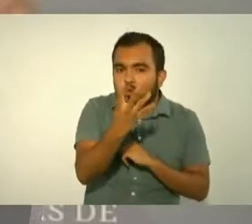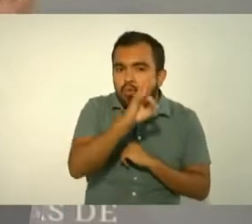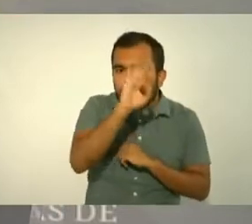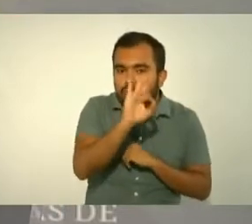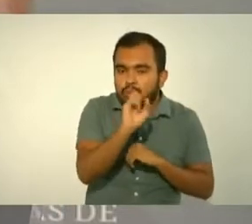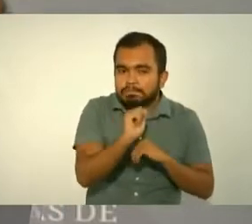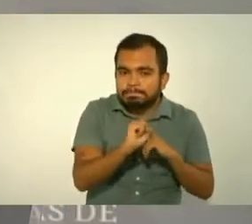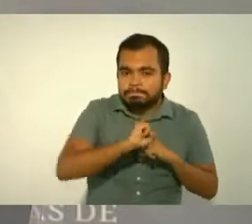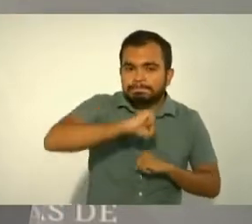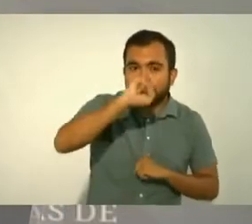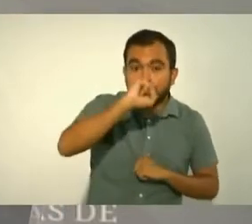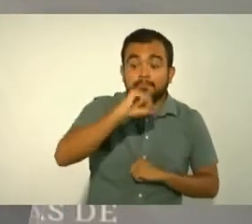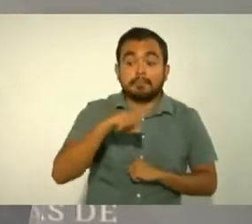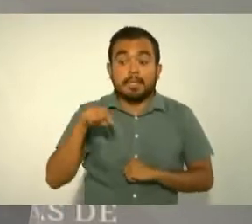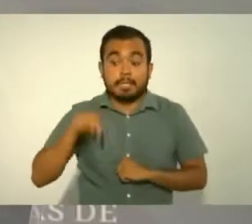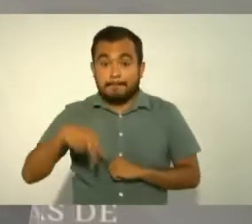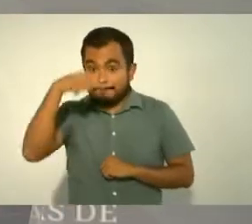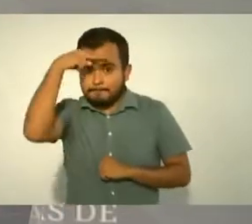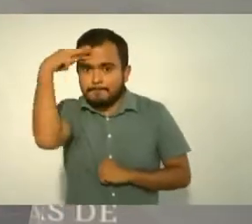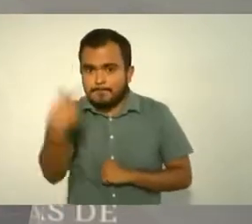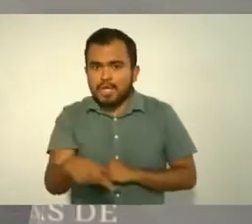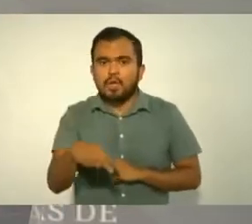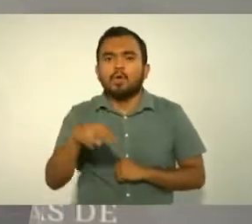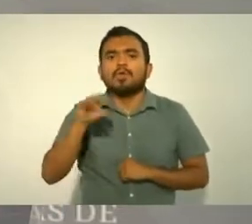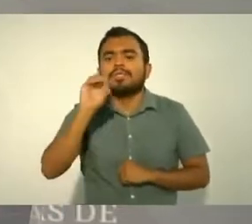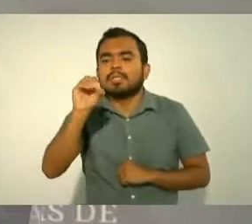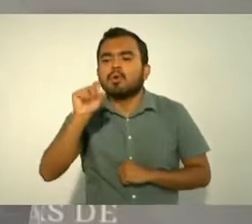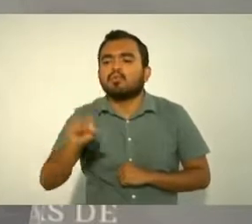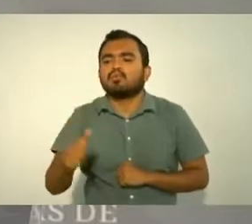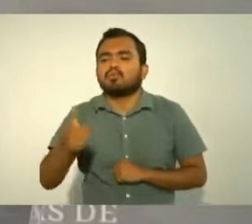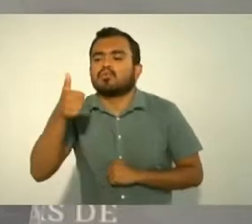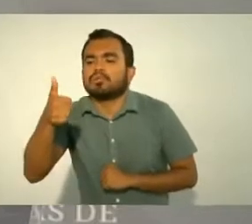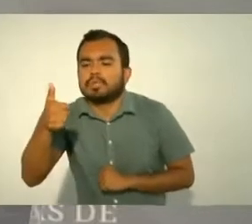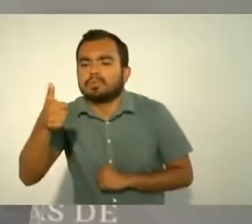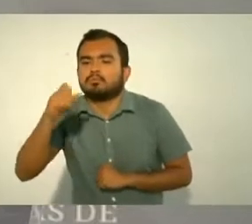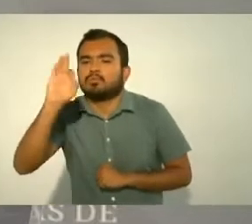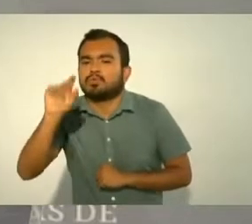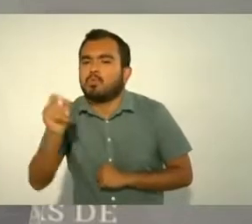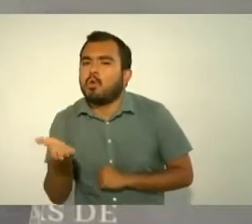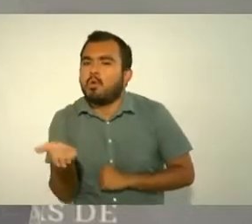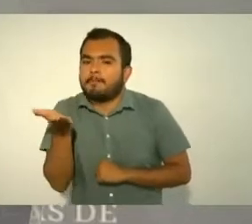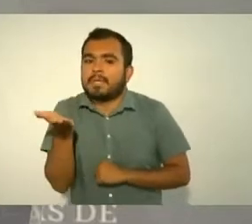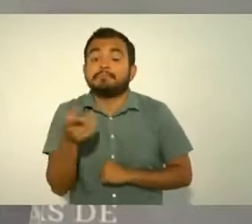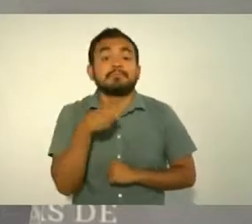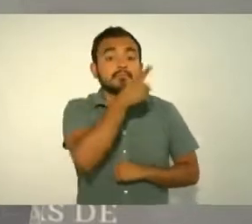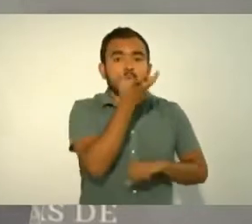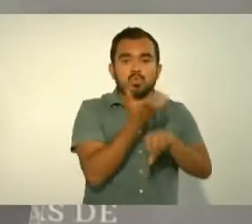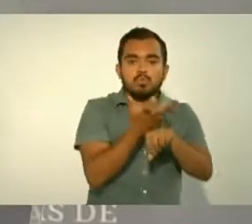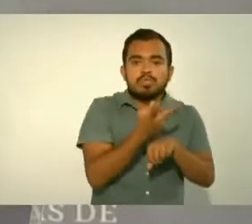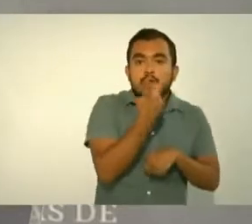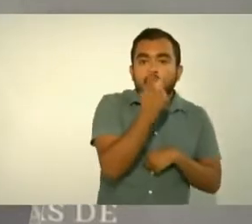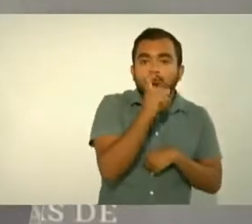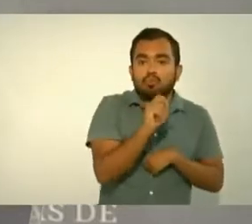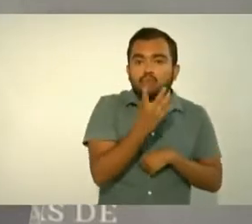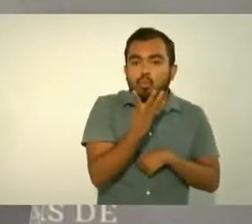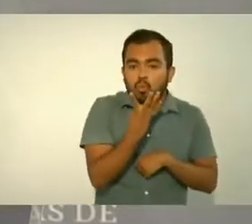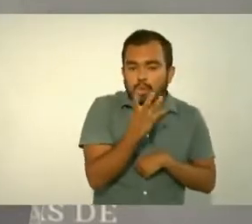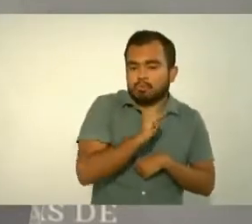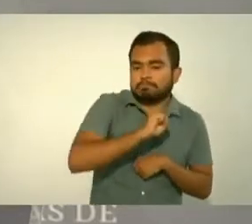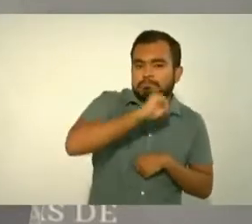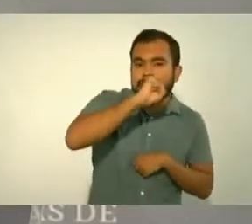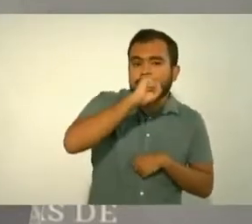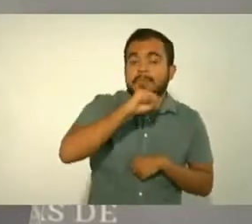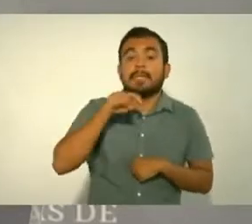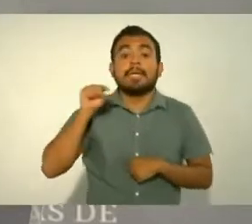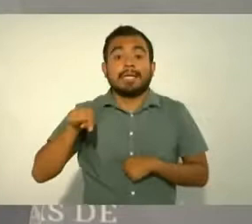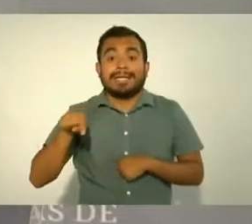0.6 y ellos 2.4 y la gasolina en México es